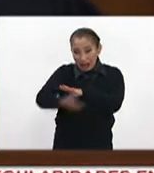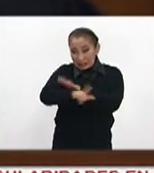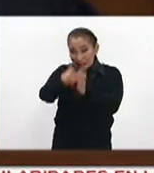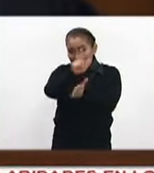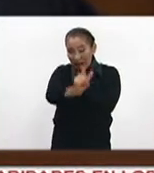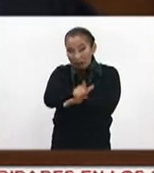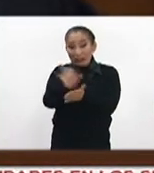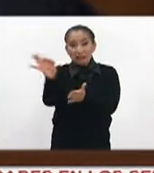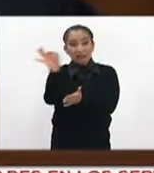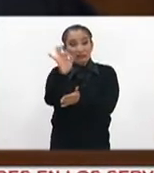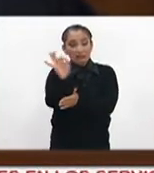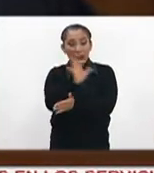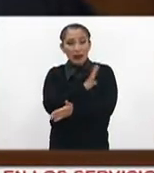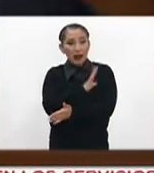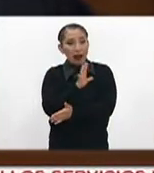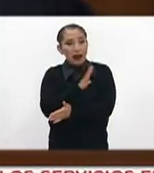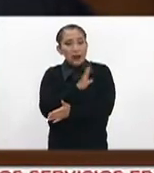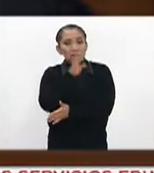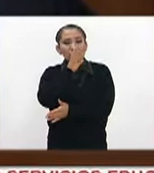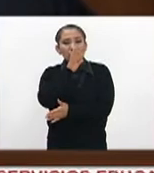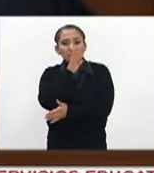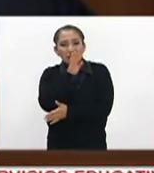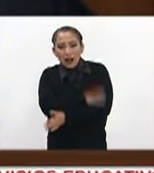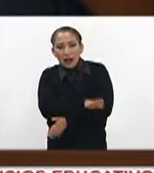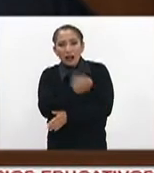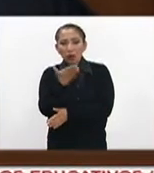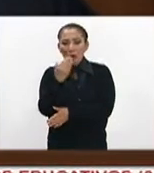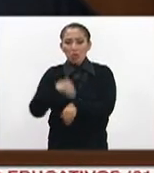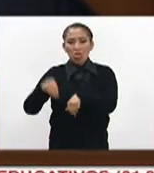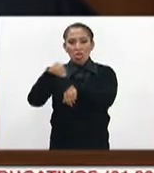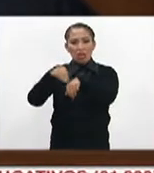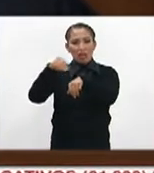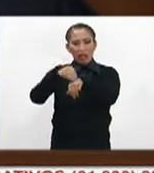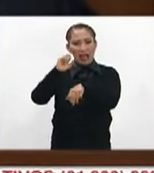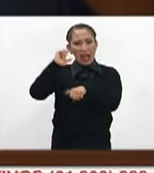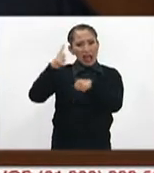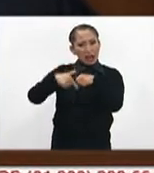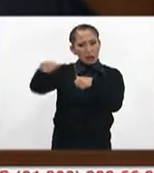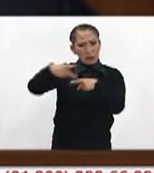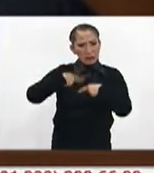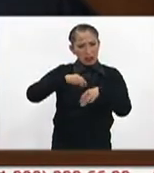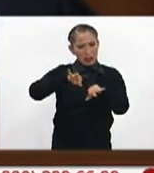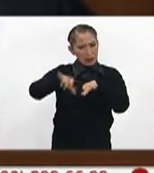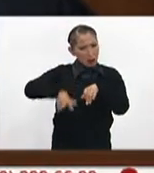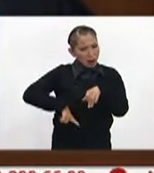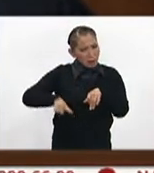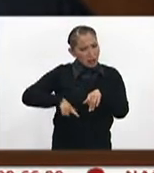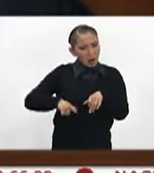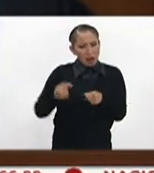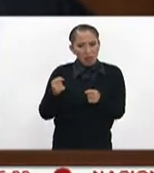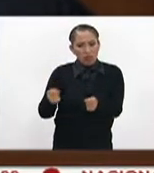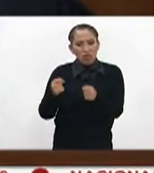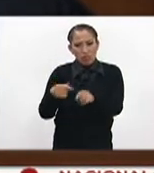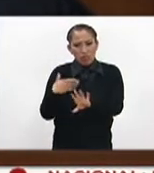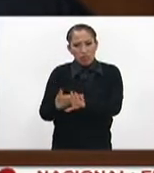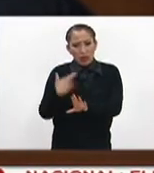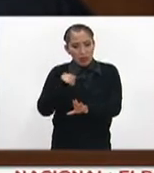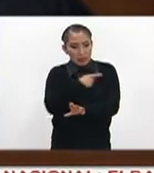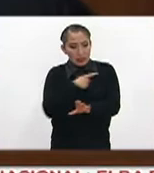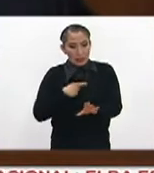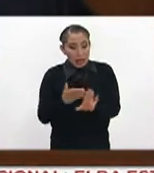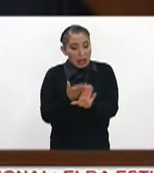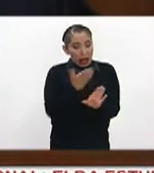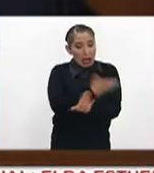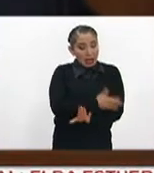expone de manera absolutamente injustificada a algún funcionario público al descrédito, sin haberse seguido